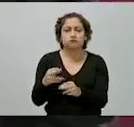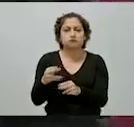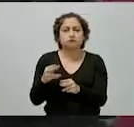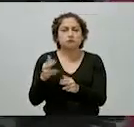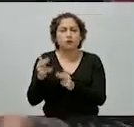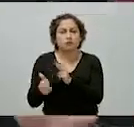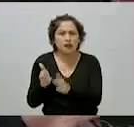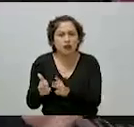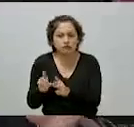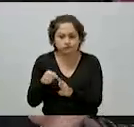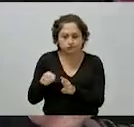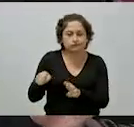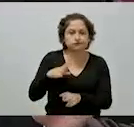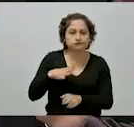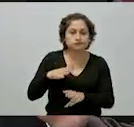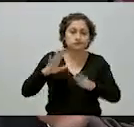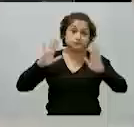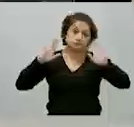Ahí queda eso.